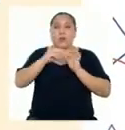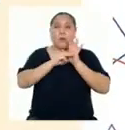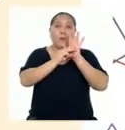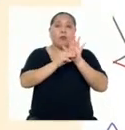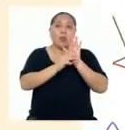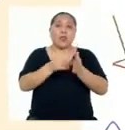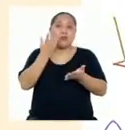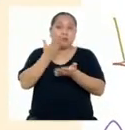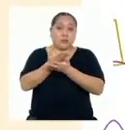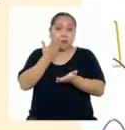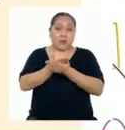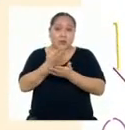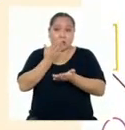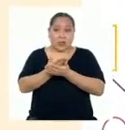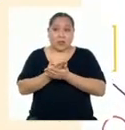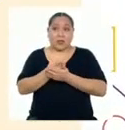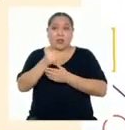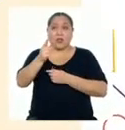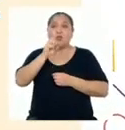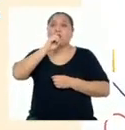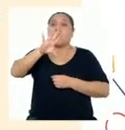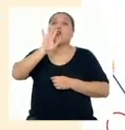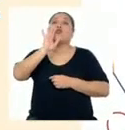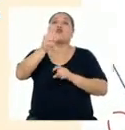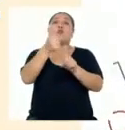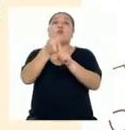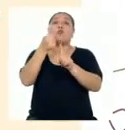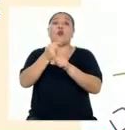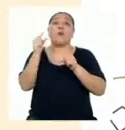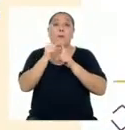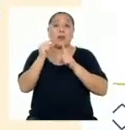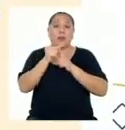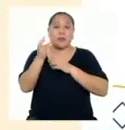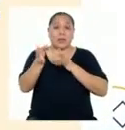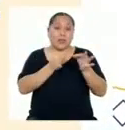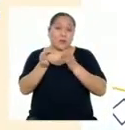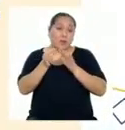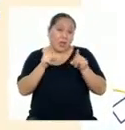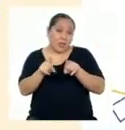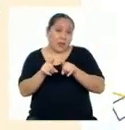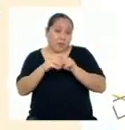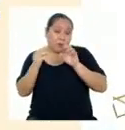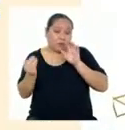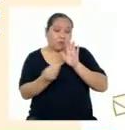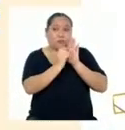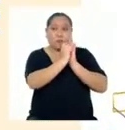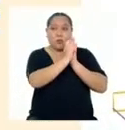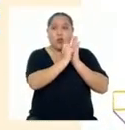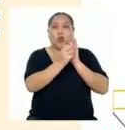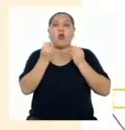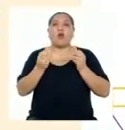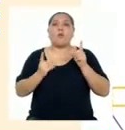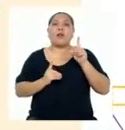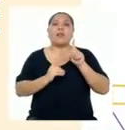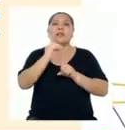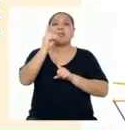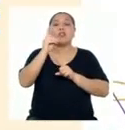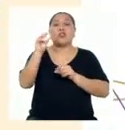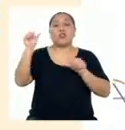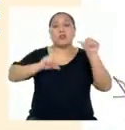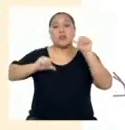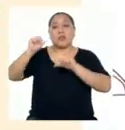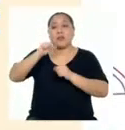evidencias que deberás expresar con tus propias palabras. Explica, además, cómo el desarrollo científico y